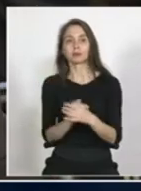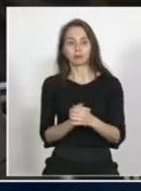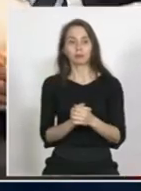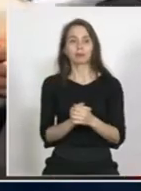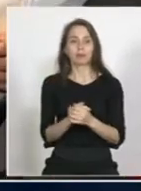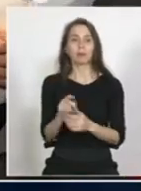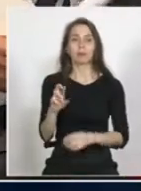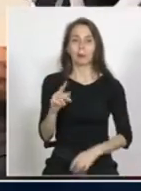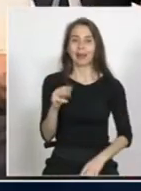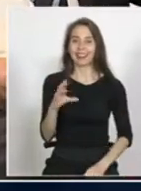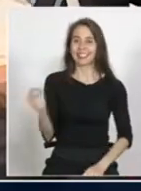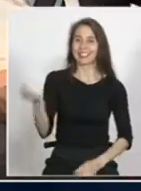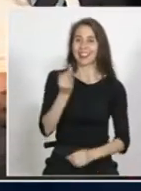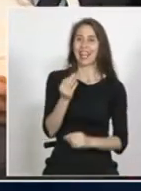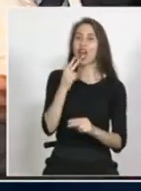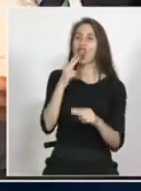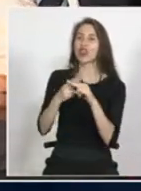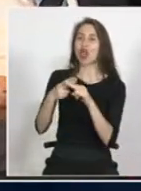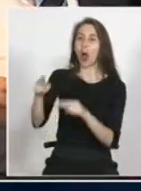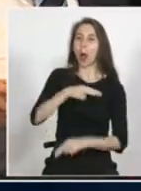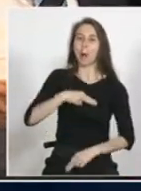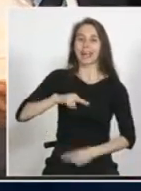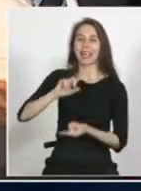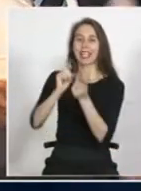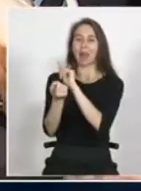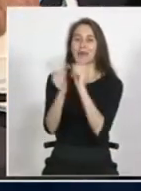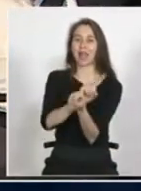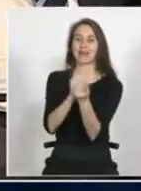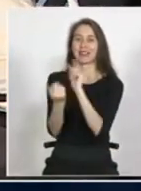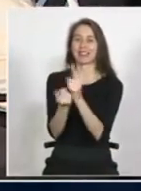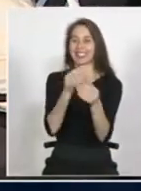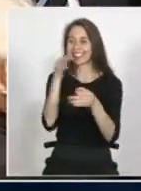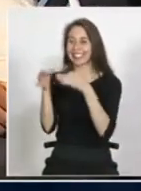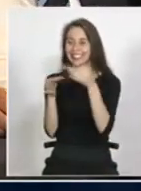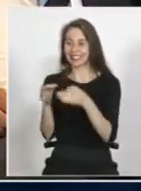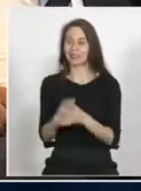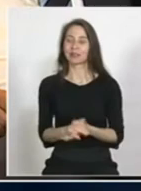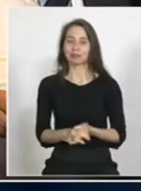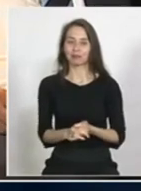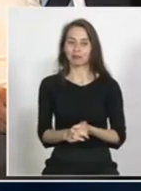Patricio sí, entonces no me llamo el nombre es que vamos a repetir nomás Patricio